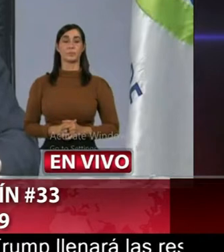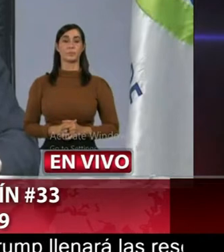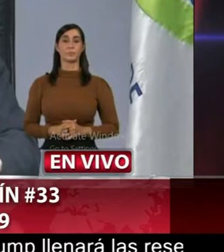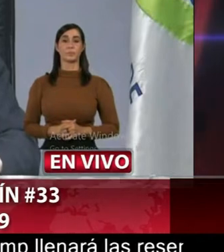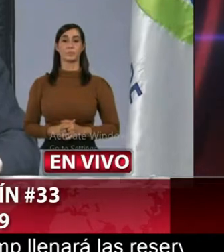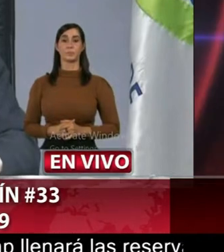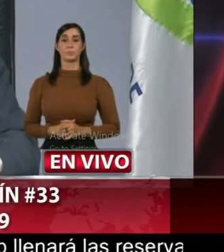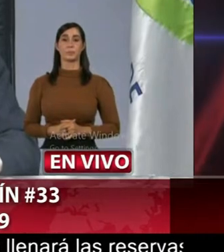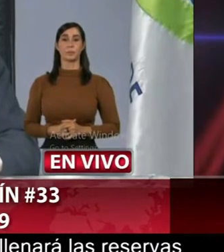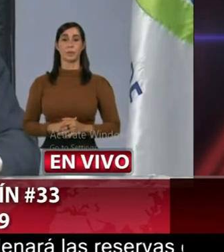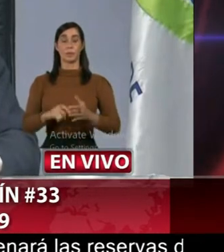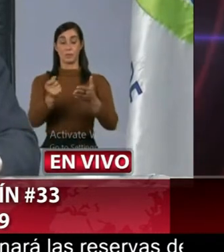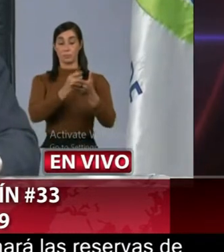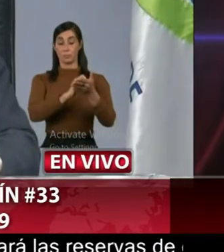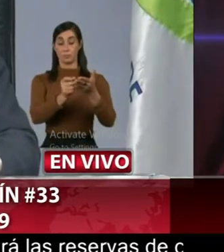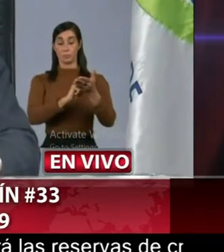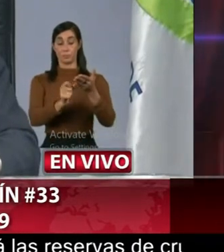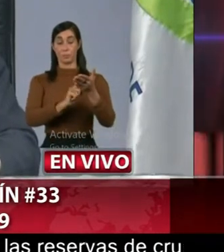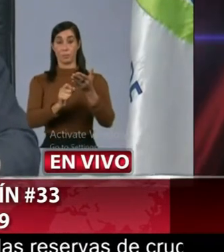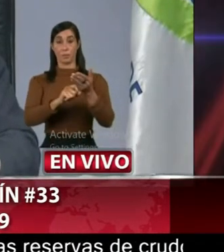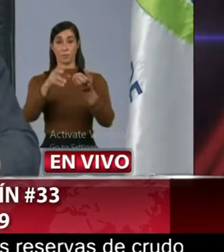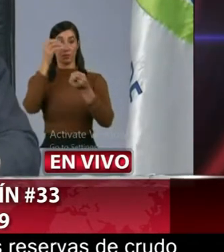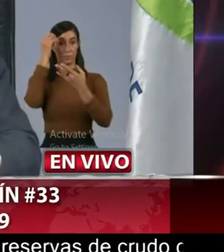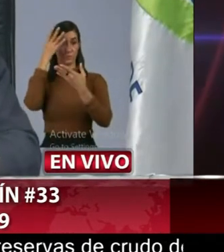registro de información.